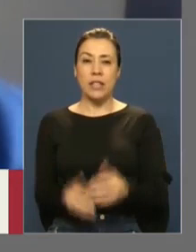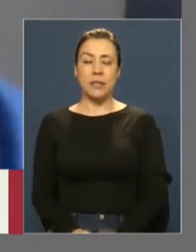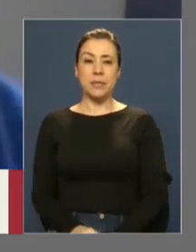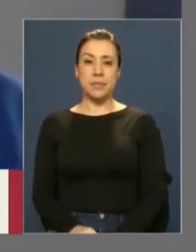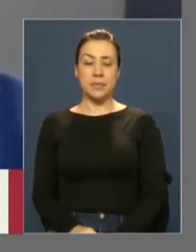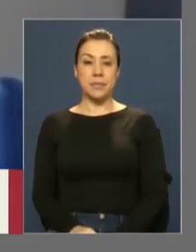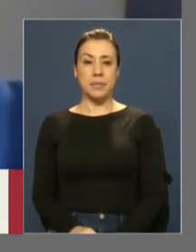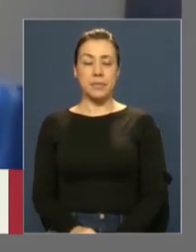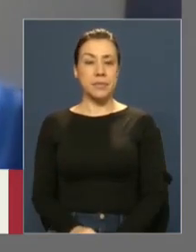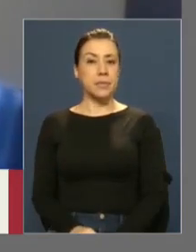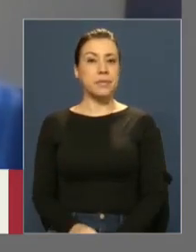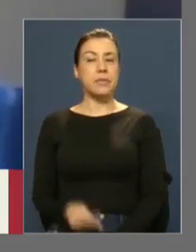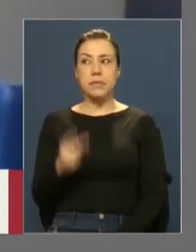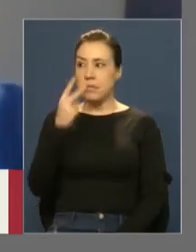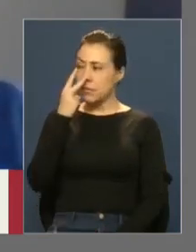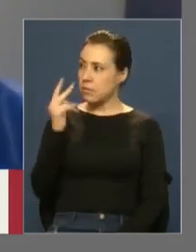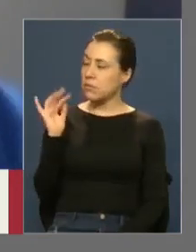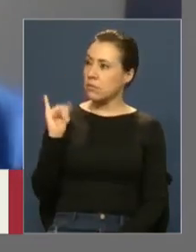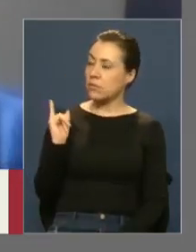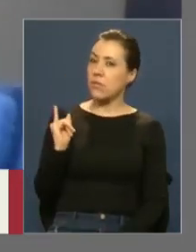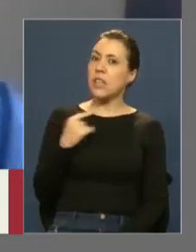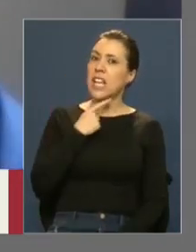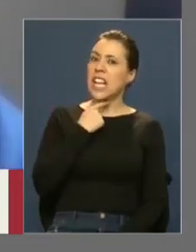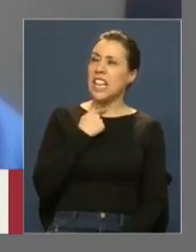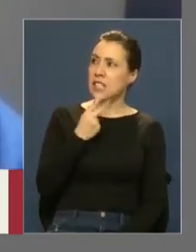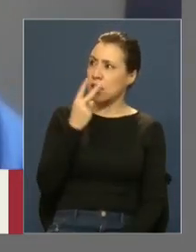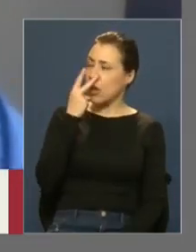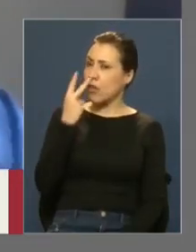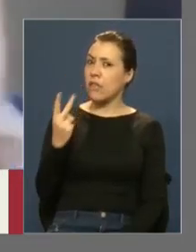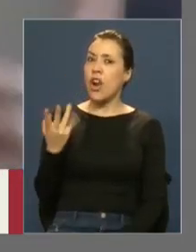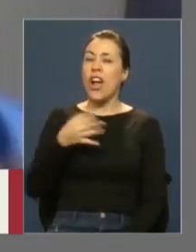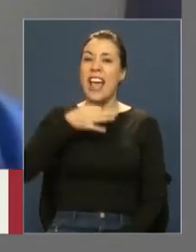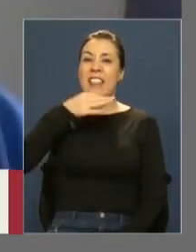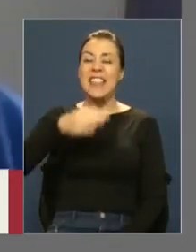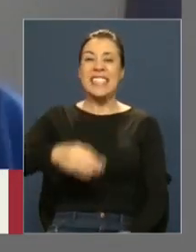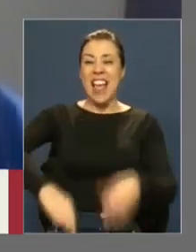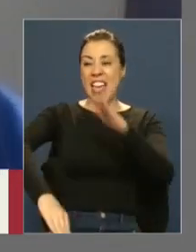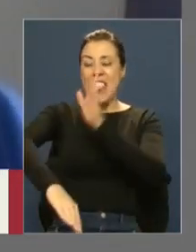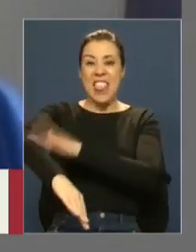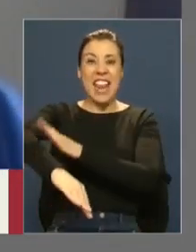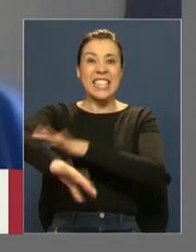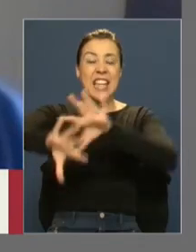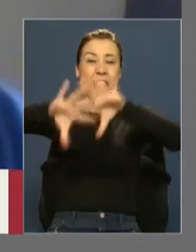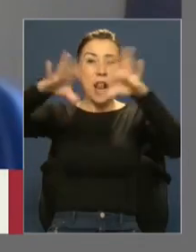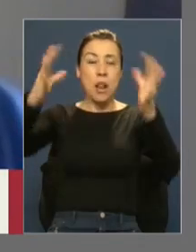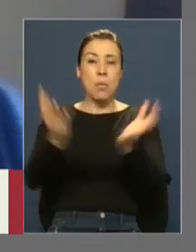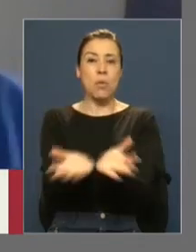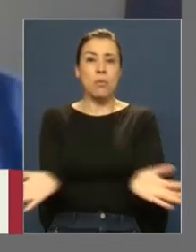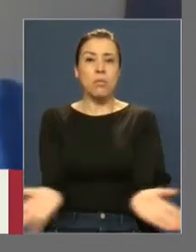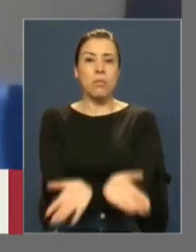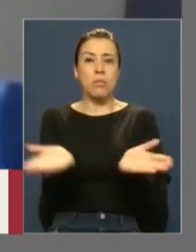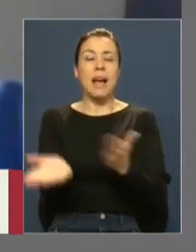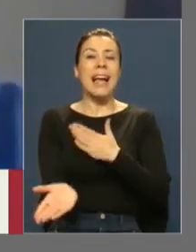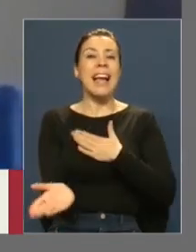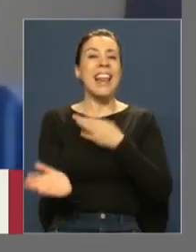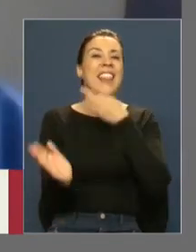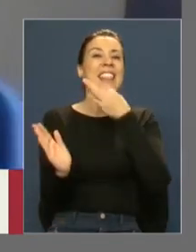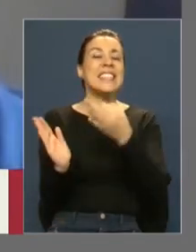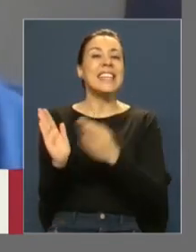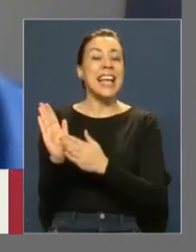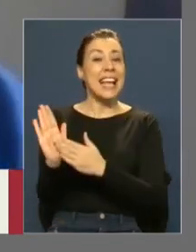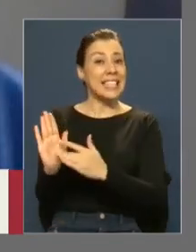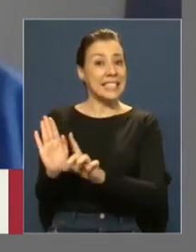Es interesante constatar cómo el discurso actual de la de la derecha en todo el mundo promueve la idea de que este tipo de